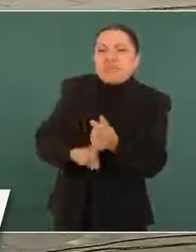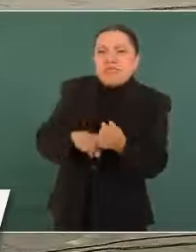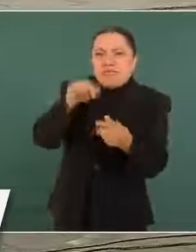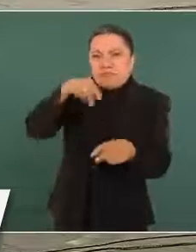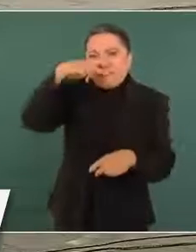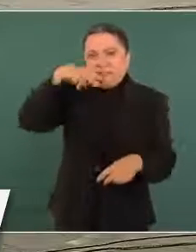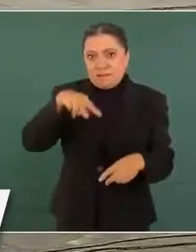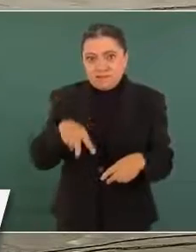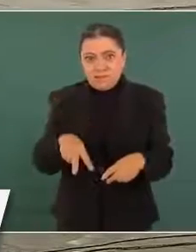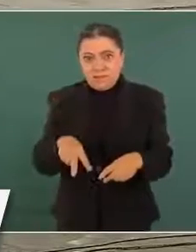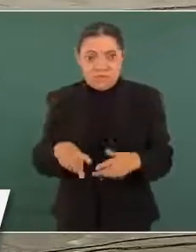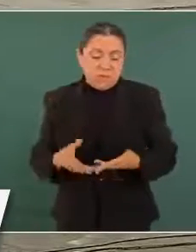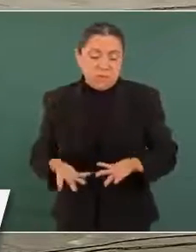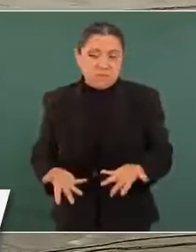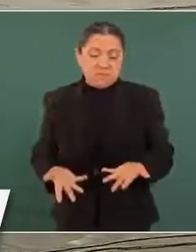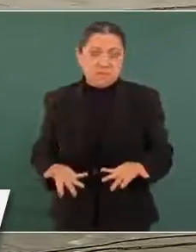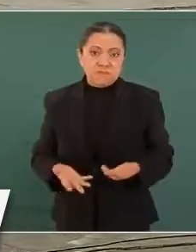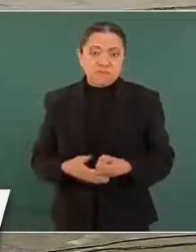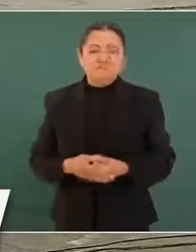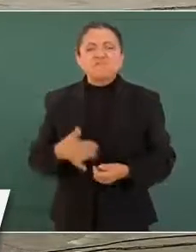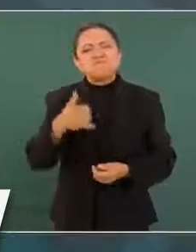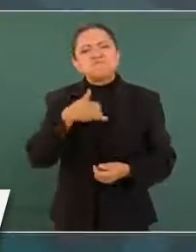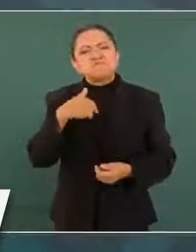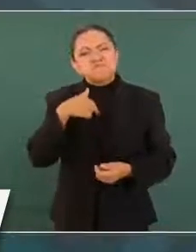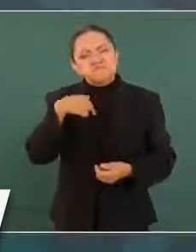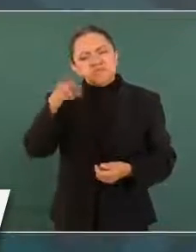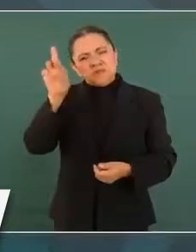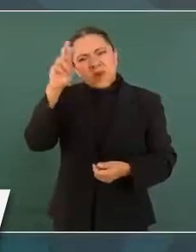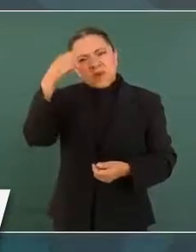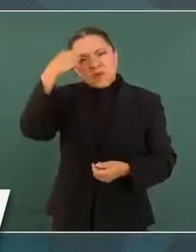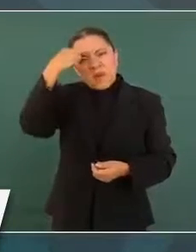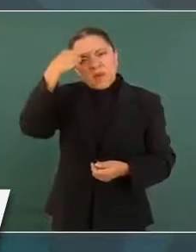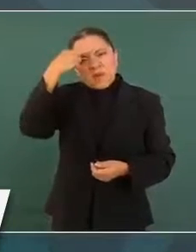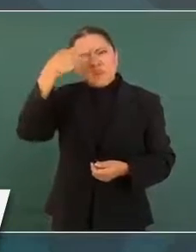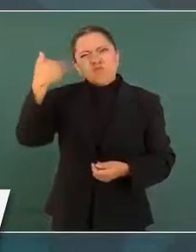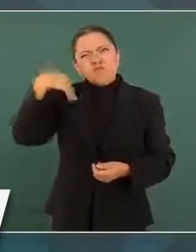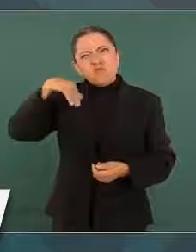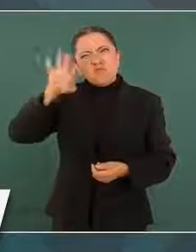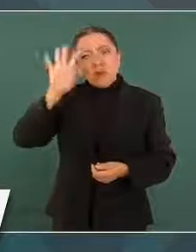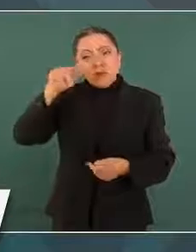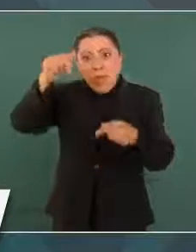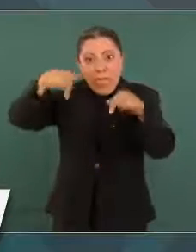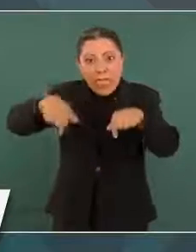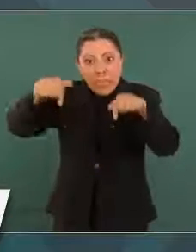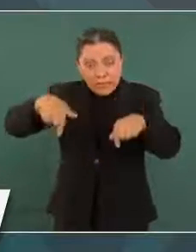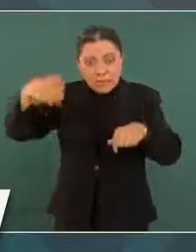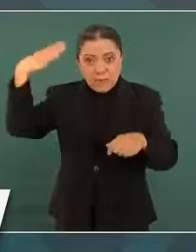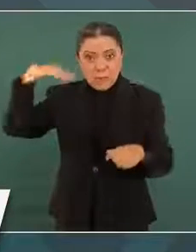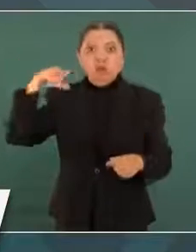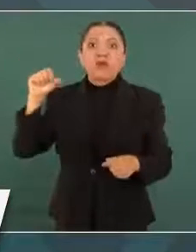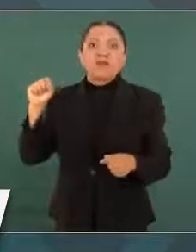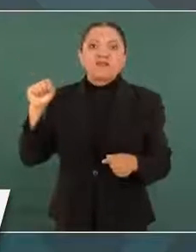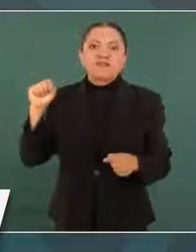Yo recuerdo que aquí, en Morelos,